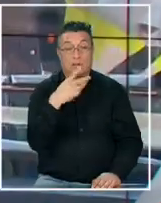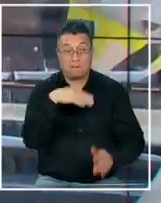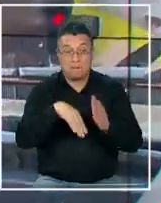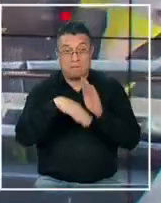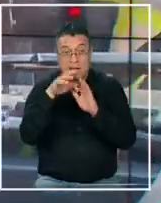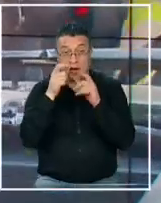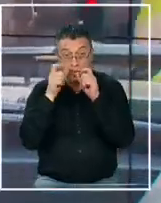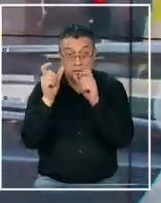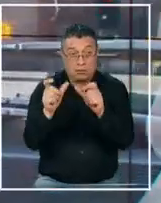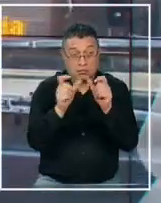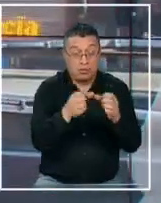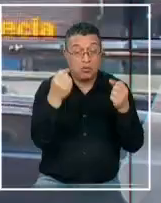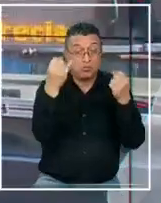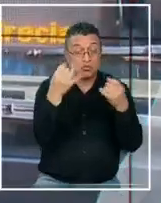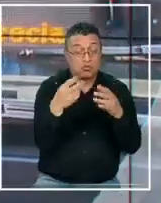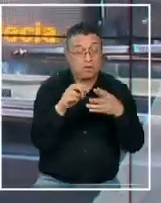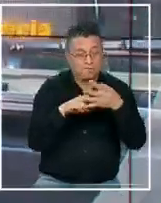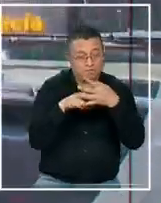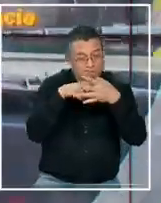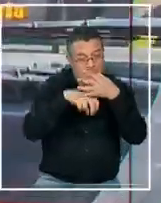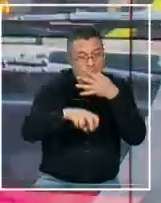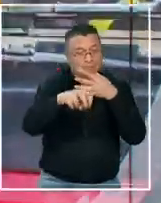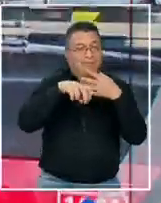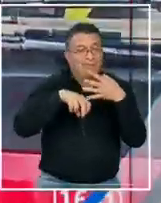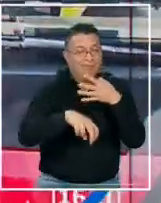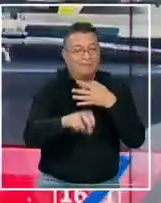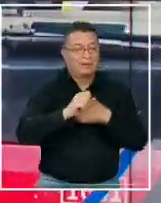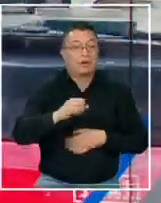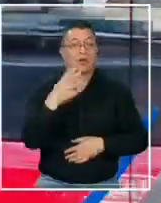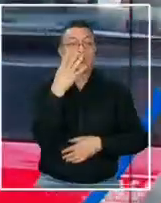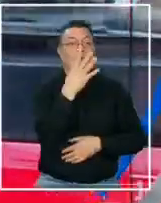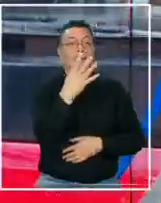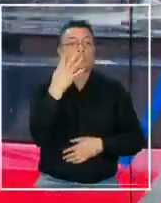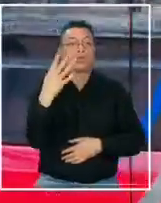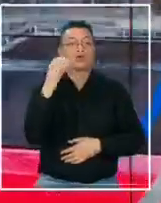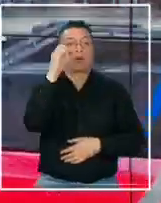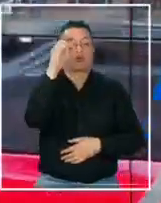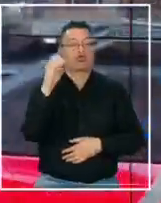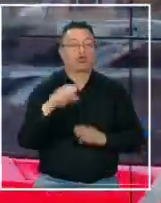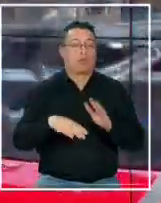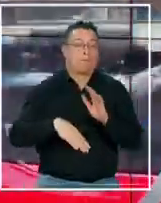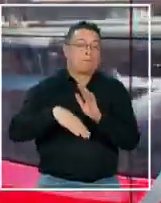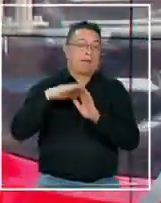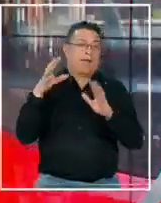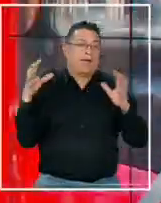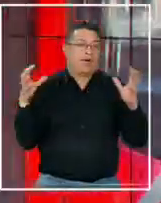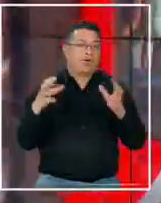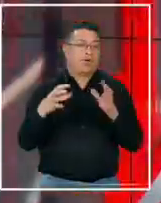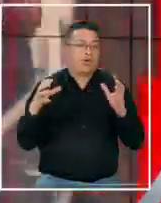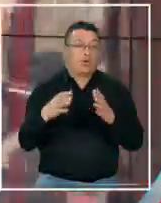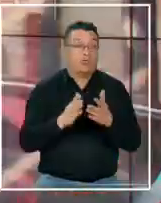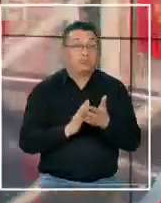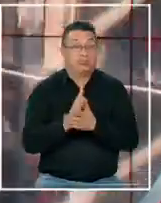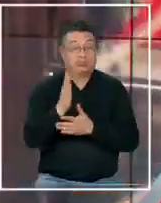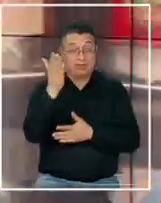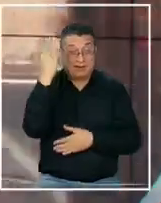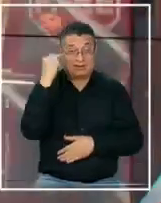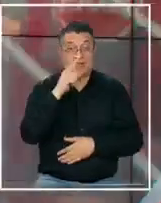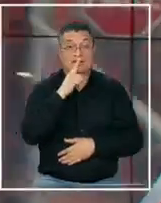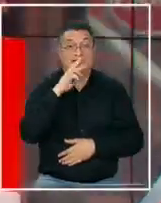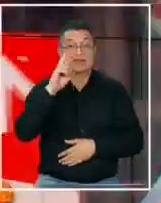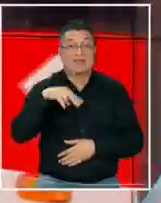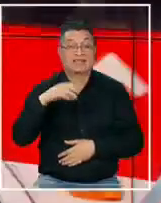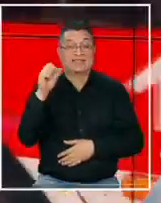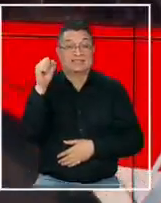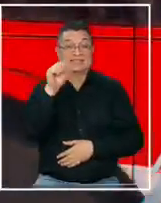fiscalizaciones la cifra de evasión alcanzó un inédito 44% la más alta desde que comenzó el Transantiago en